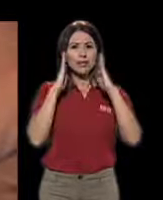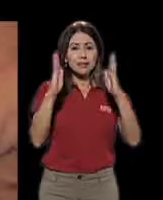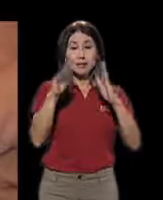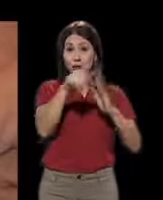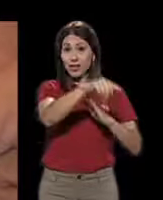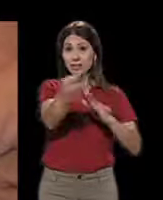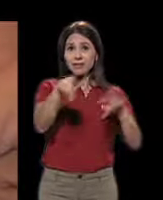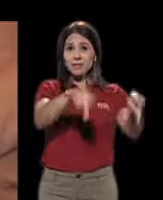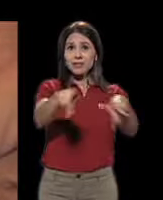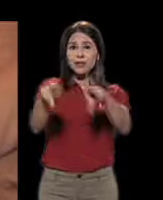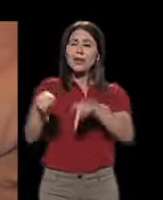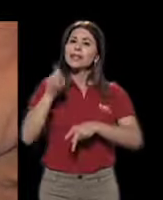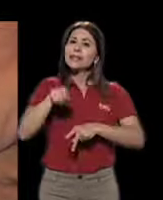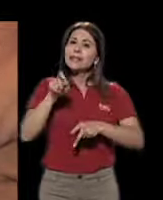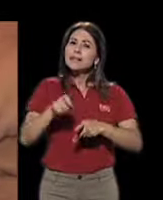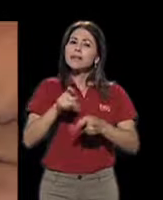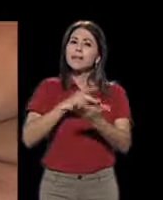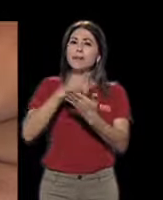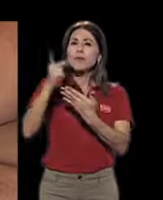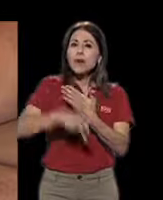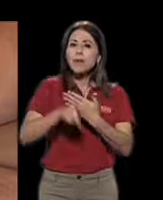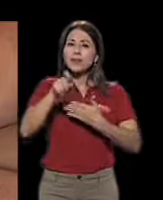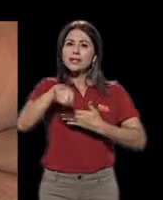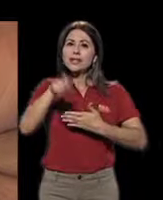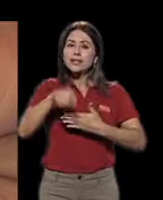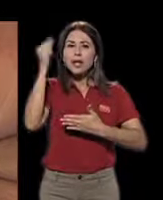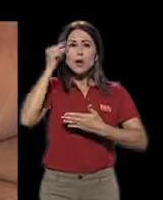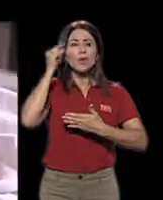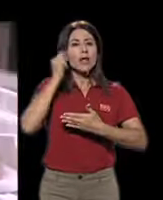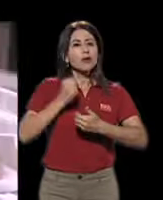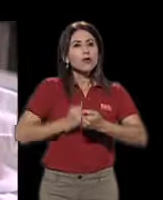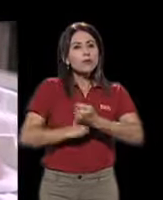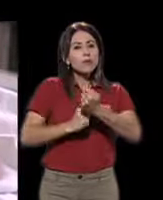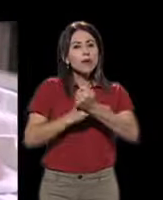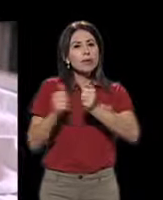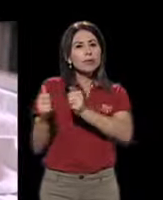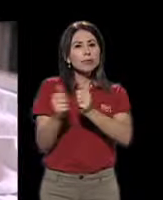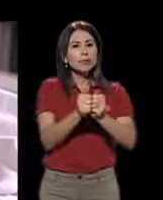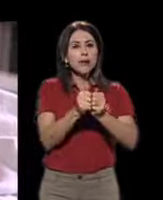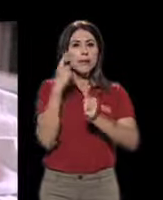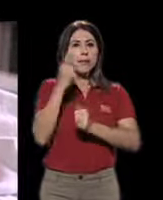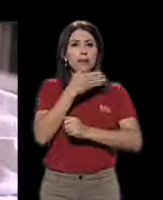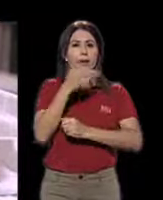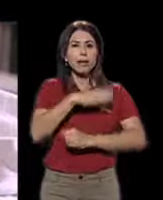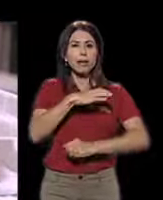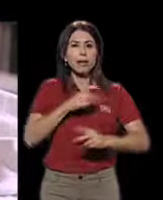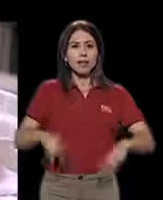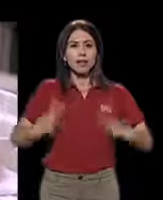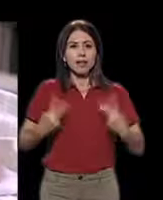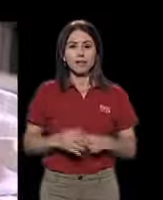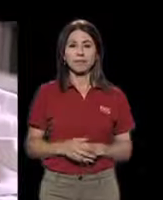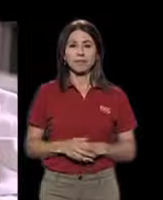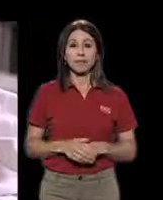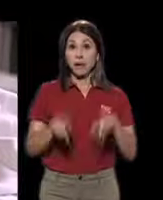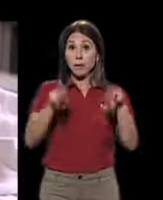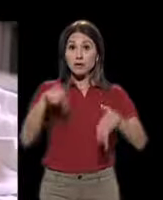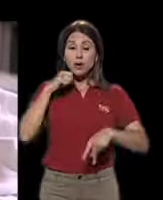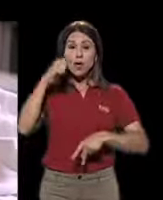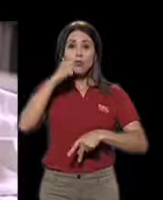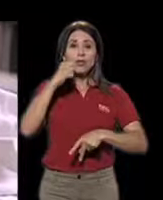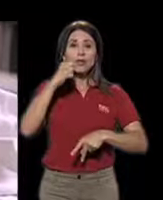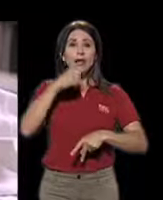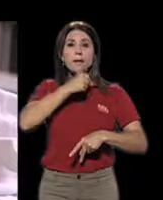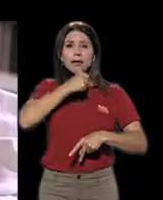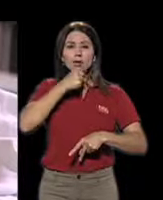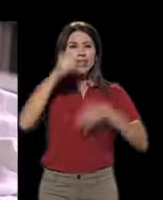de programas, necesita de un acompañamiento estatal en este sentido para tener una mejor calidad de vida. Las razones para que una persona adulta